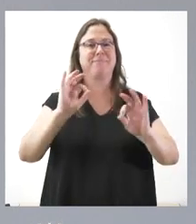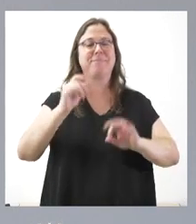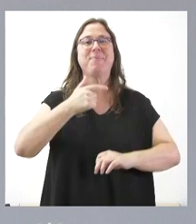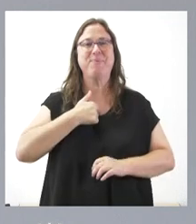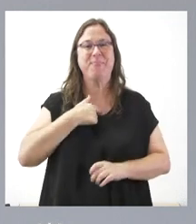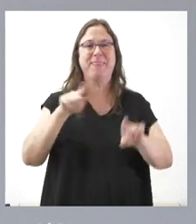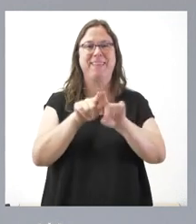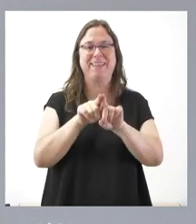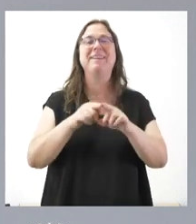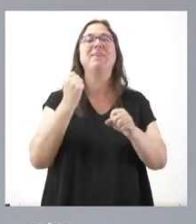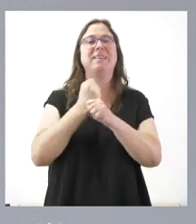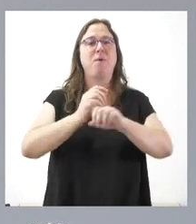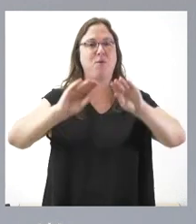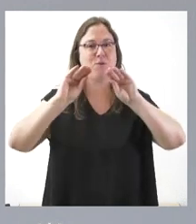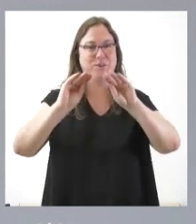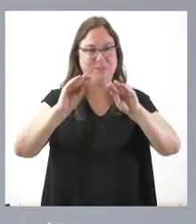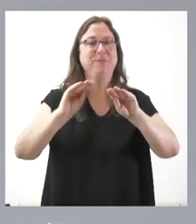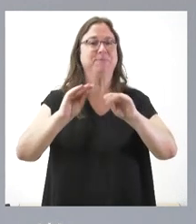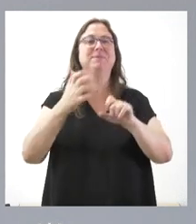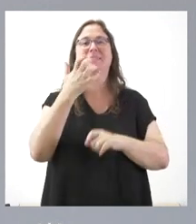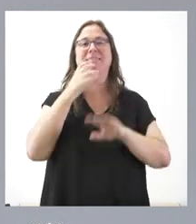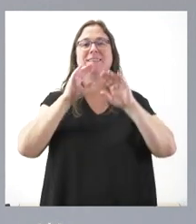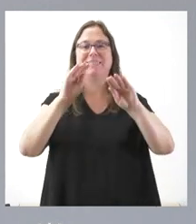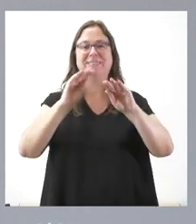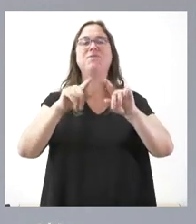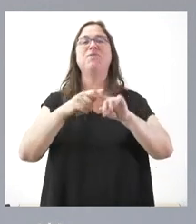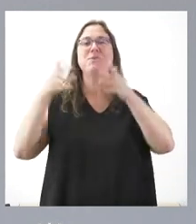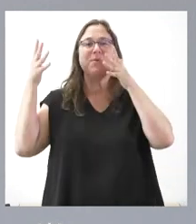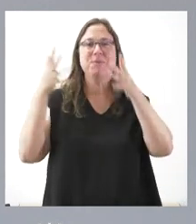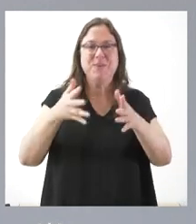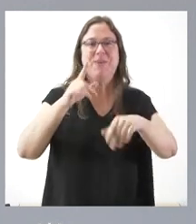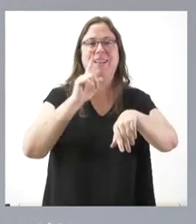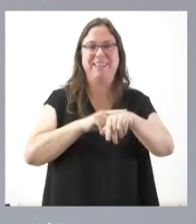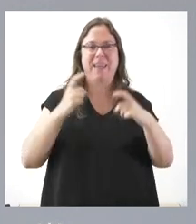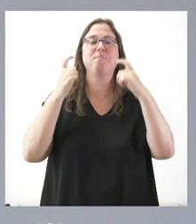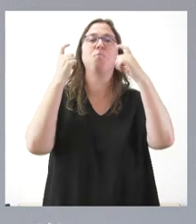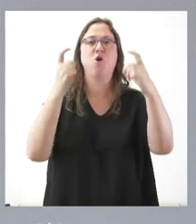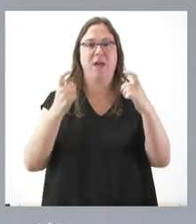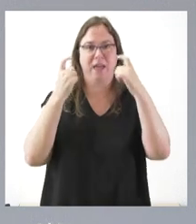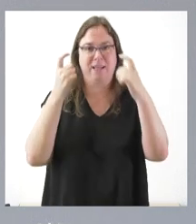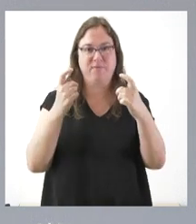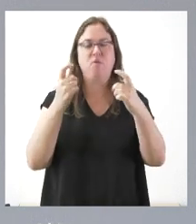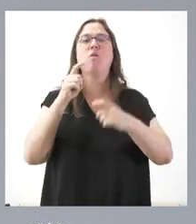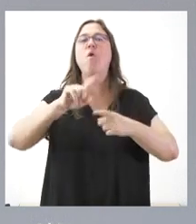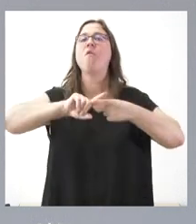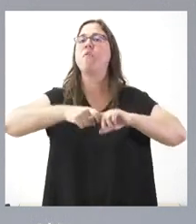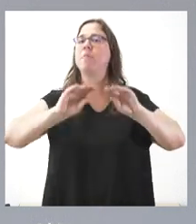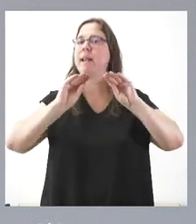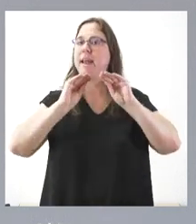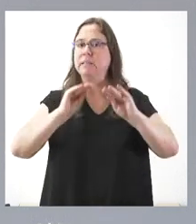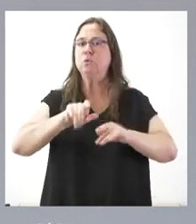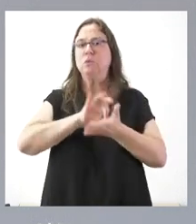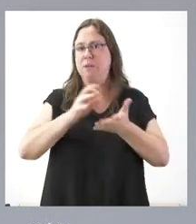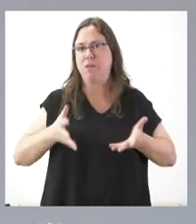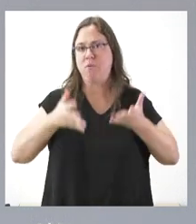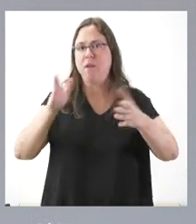que ha venido realizando su tarea al servicio de Castilla y León, quien ha venido dedicando su tiempo, su esfuerzo, quitándolo de su familia al servicio de la gente y agradecer